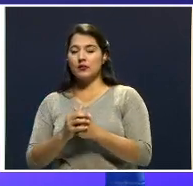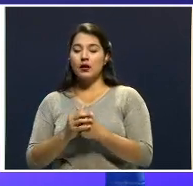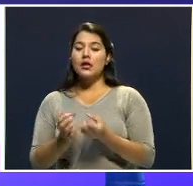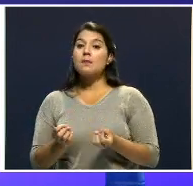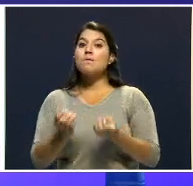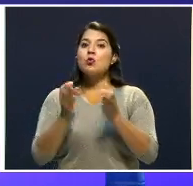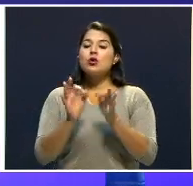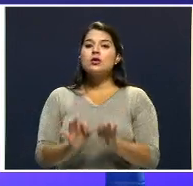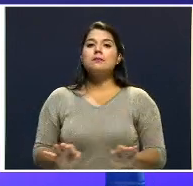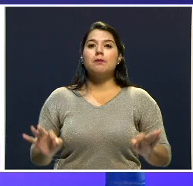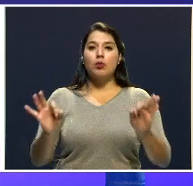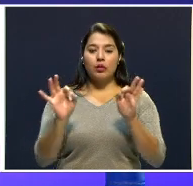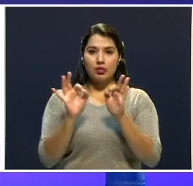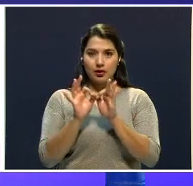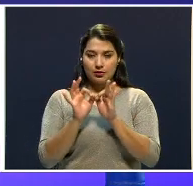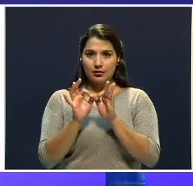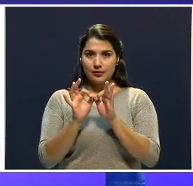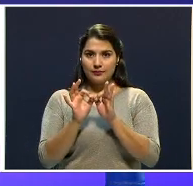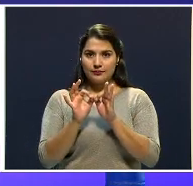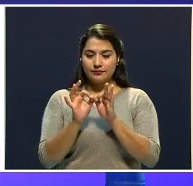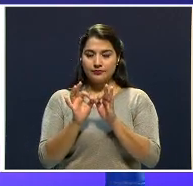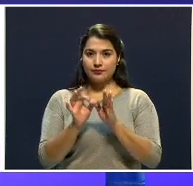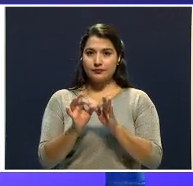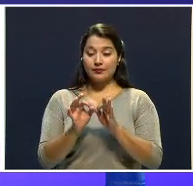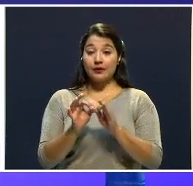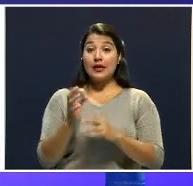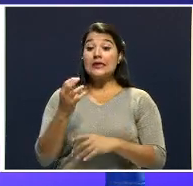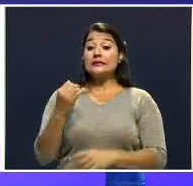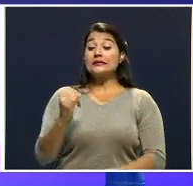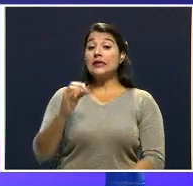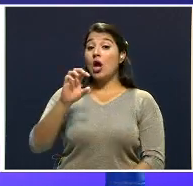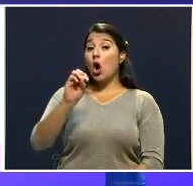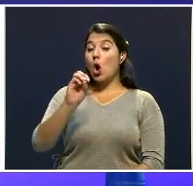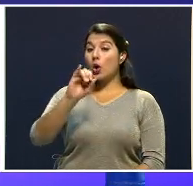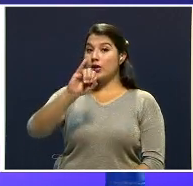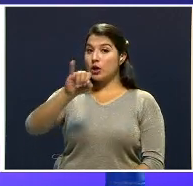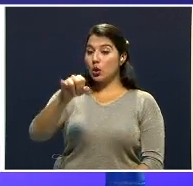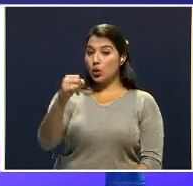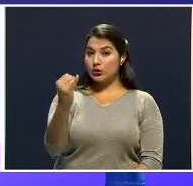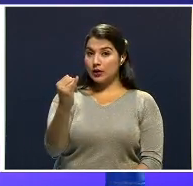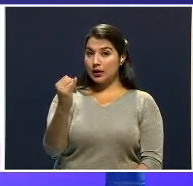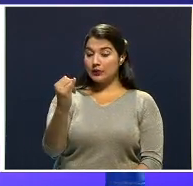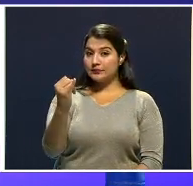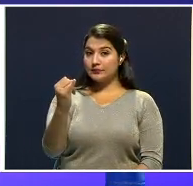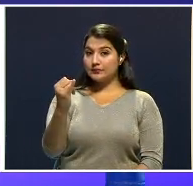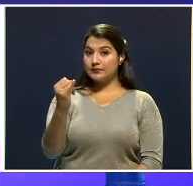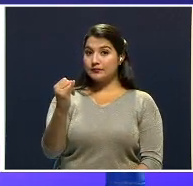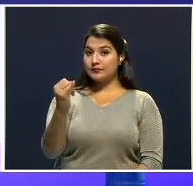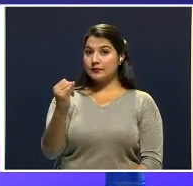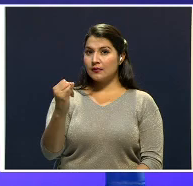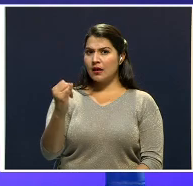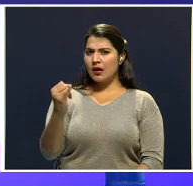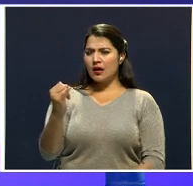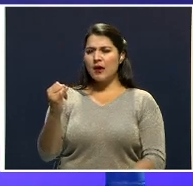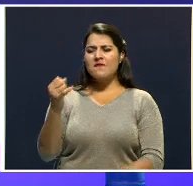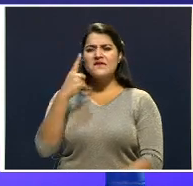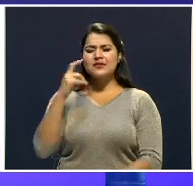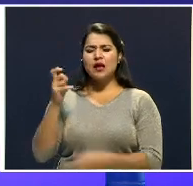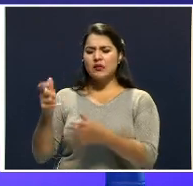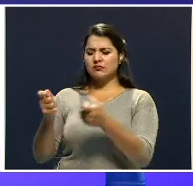que si lo del OIJ no le parece al fiscal,